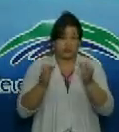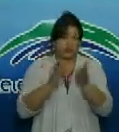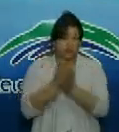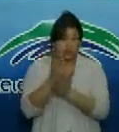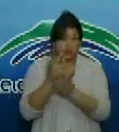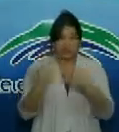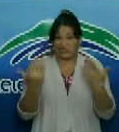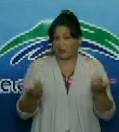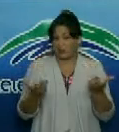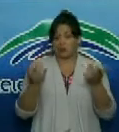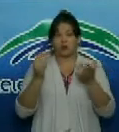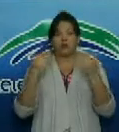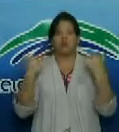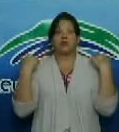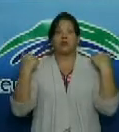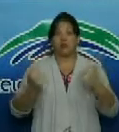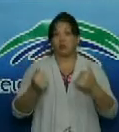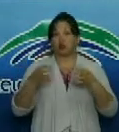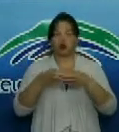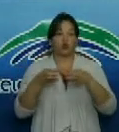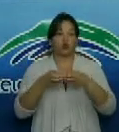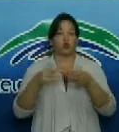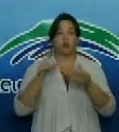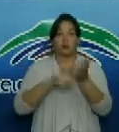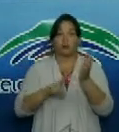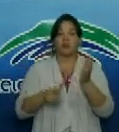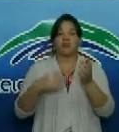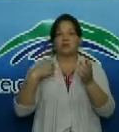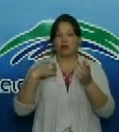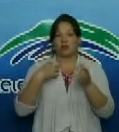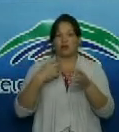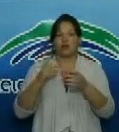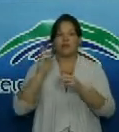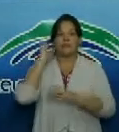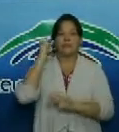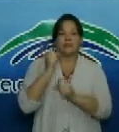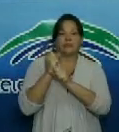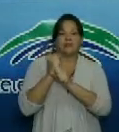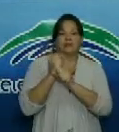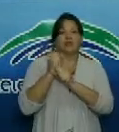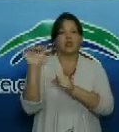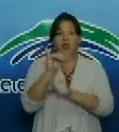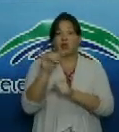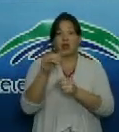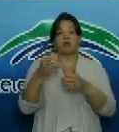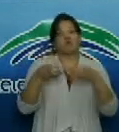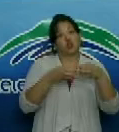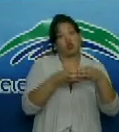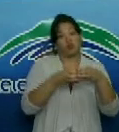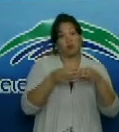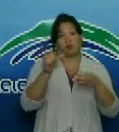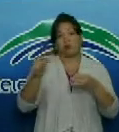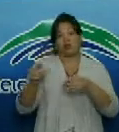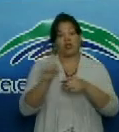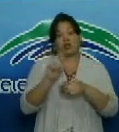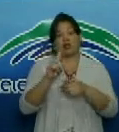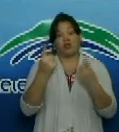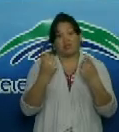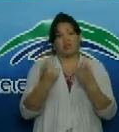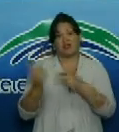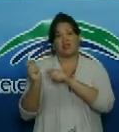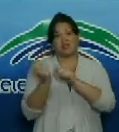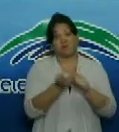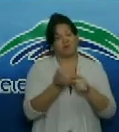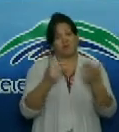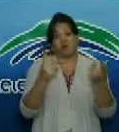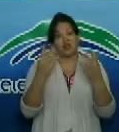de director en su equipo de provincia trata de arrastrar algunos peloteros que se lo merecen y otros que no tanto es verdad por lo tanto